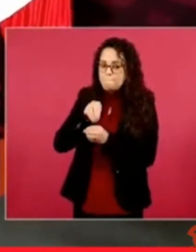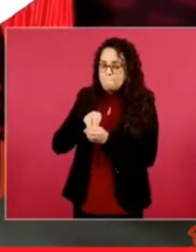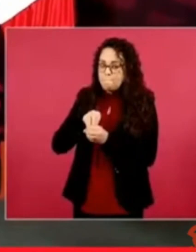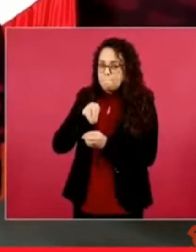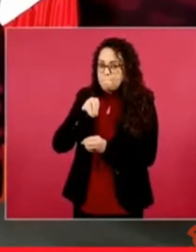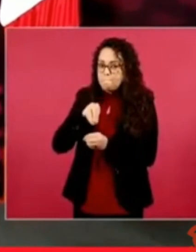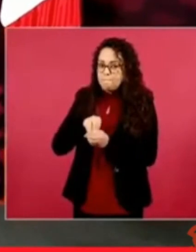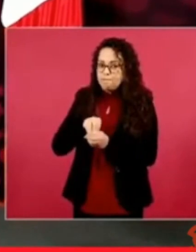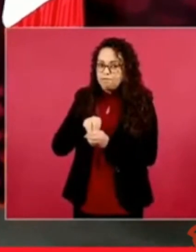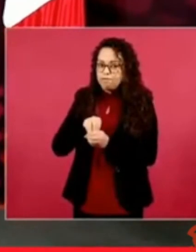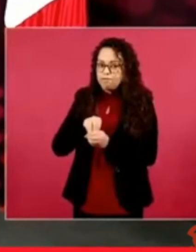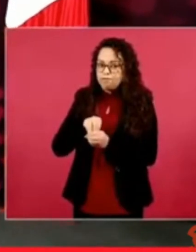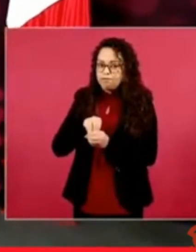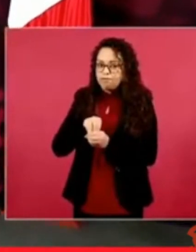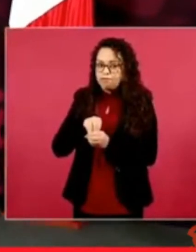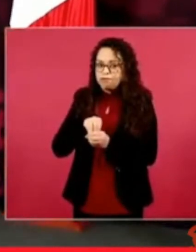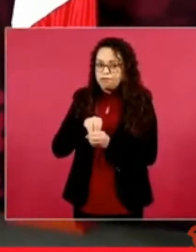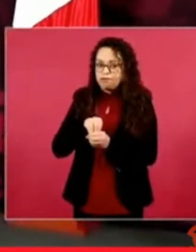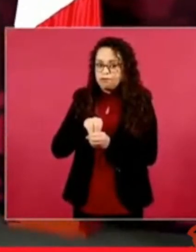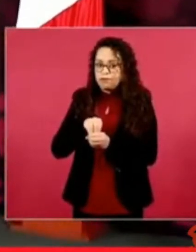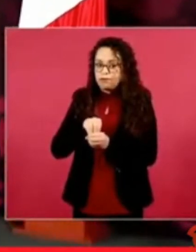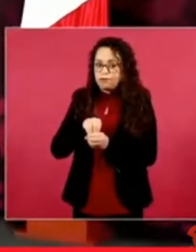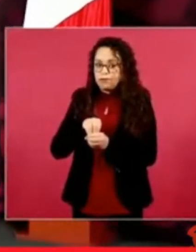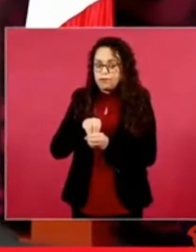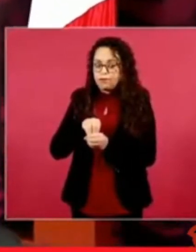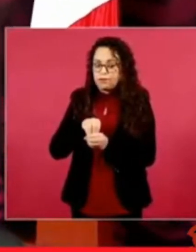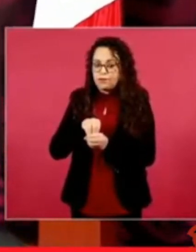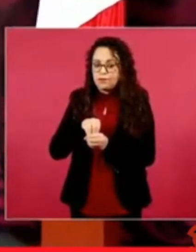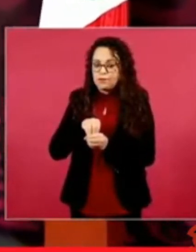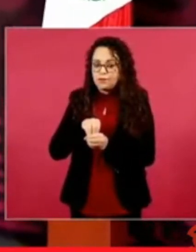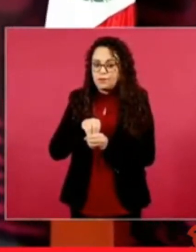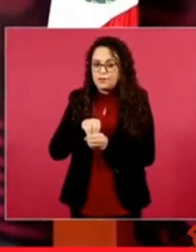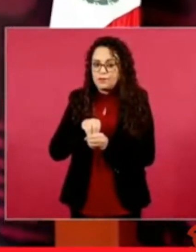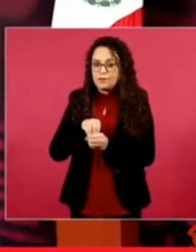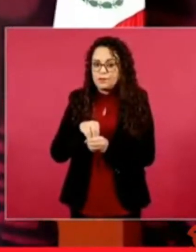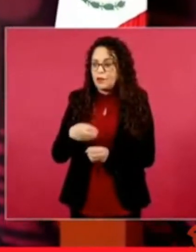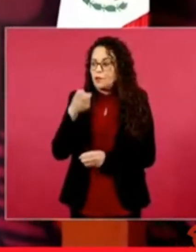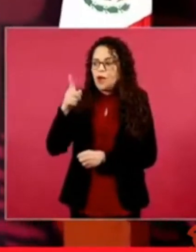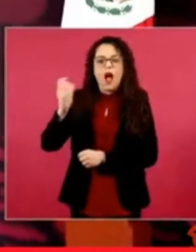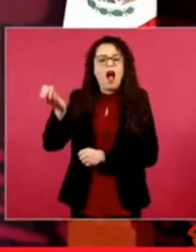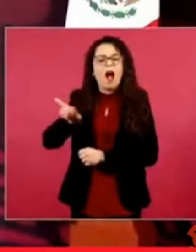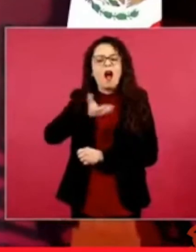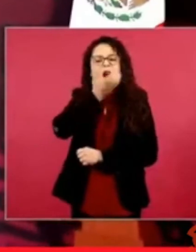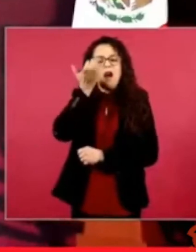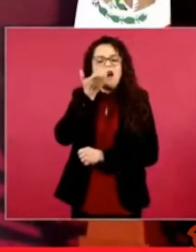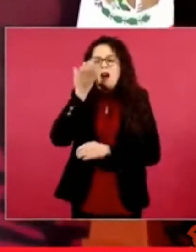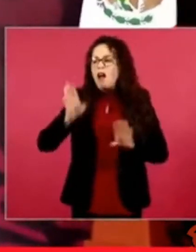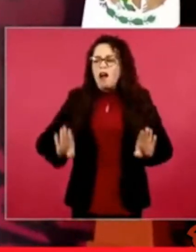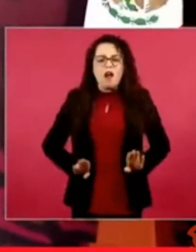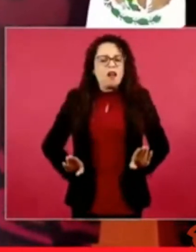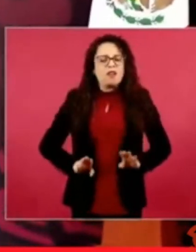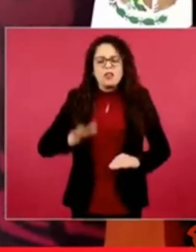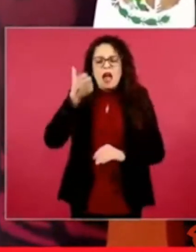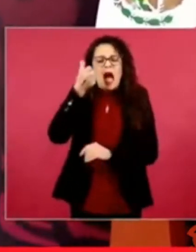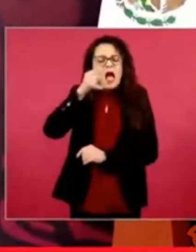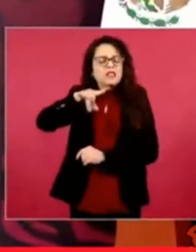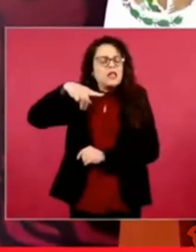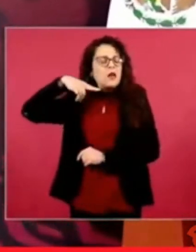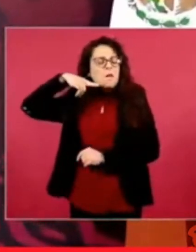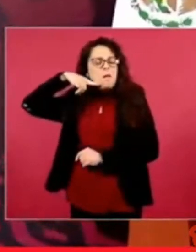Por eso lo de la doctrina de la hipocresía. Y ahora